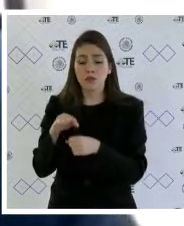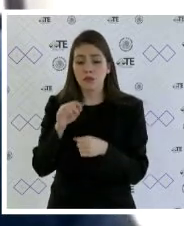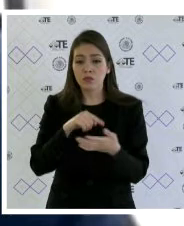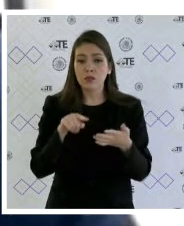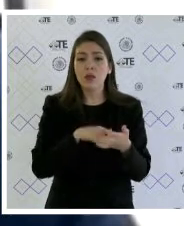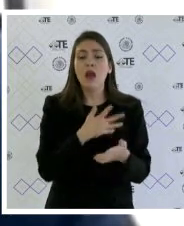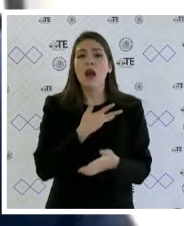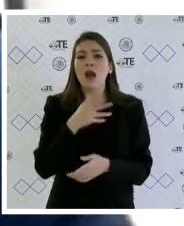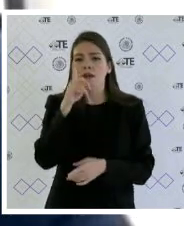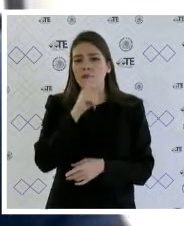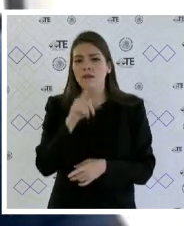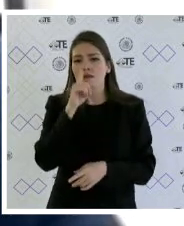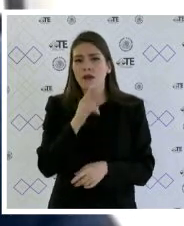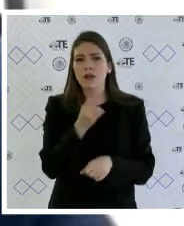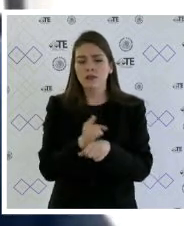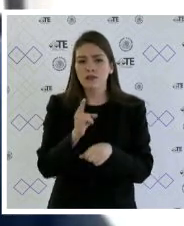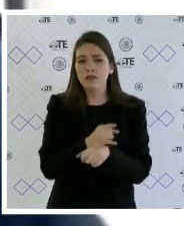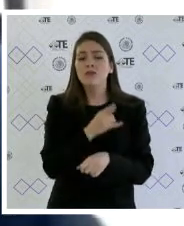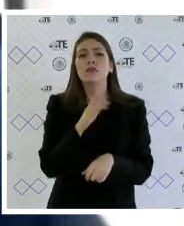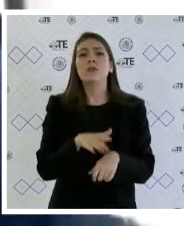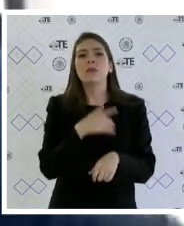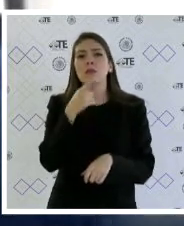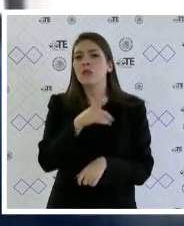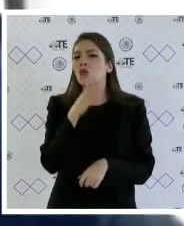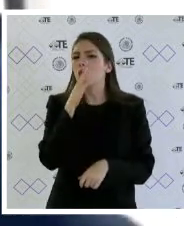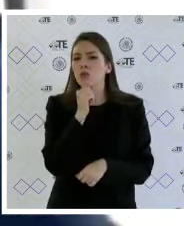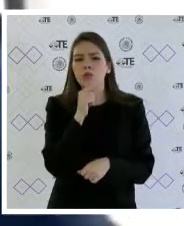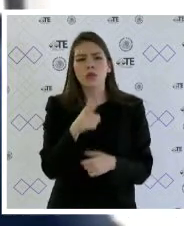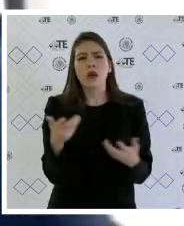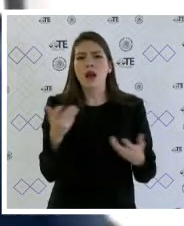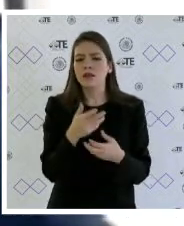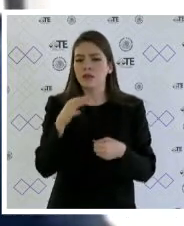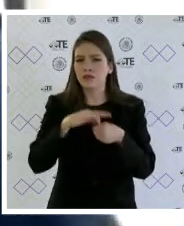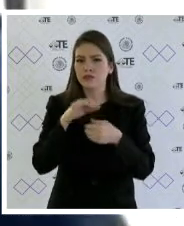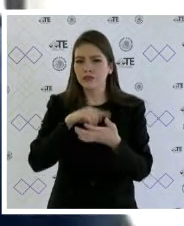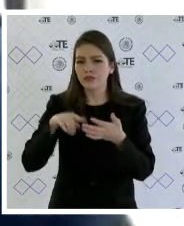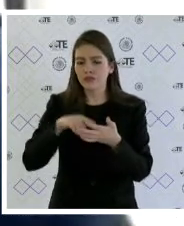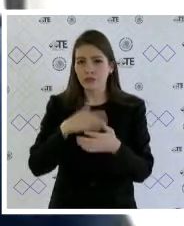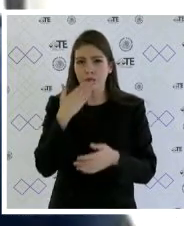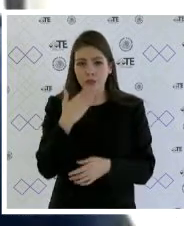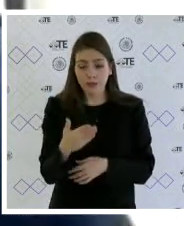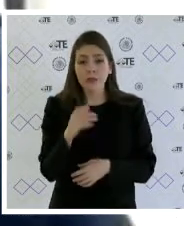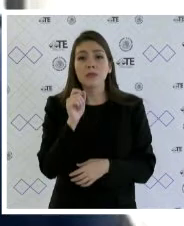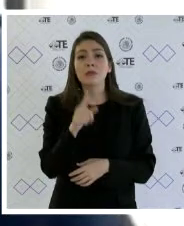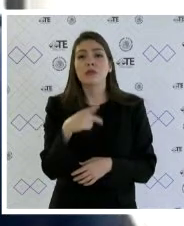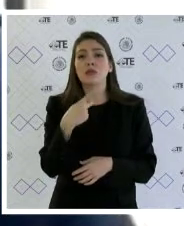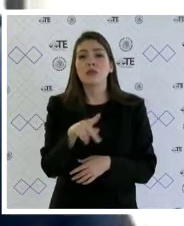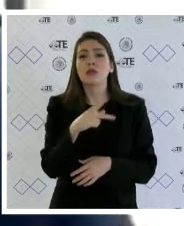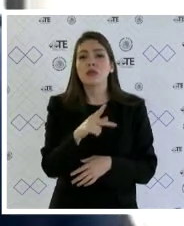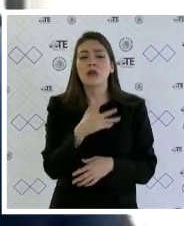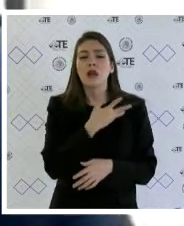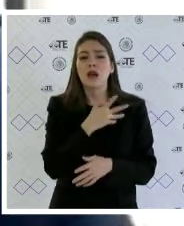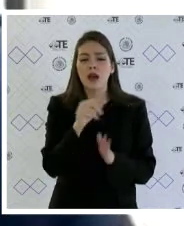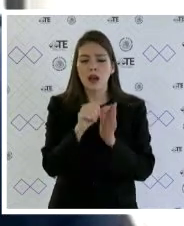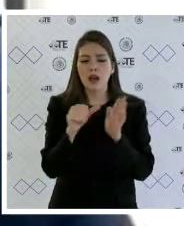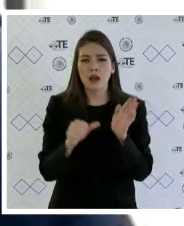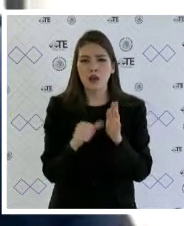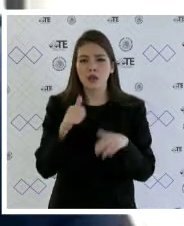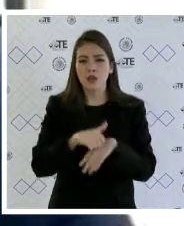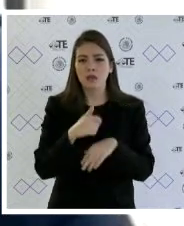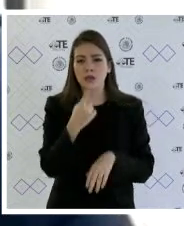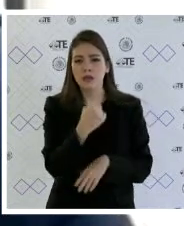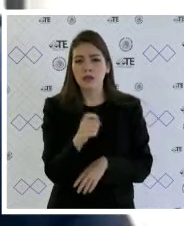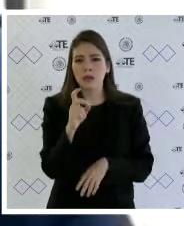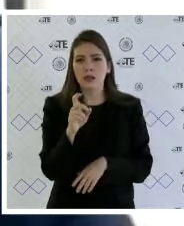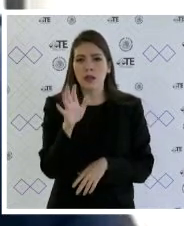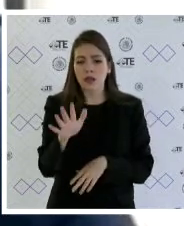un impedimento para la recepción de la votación por lo que se actualiza la causal de anulidad prevista en la fracción segunda del artículo 135 de